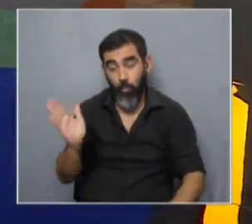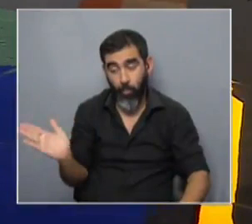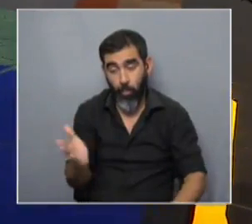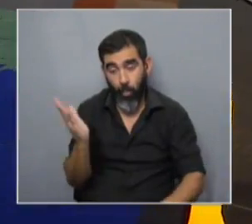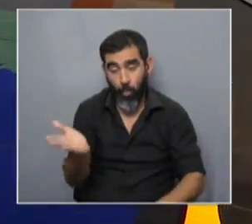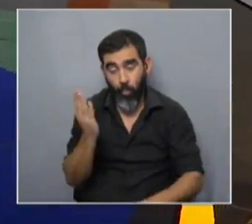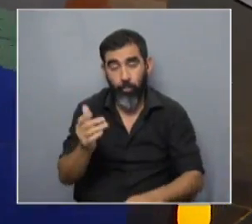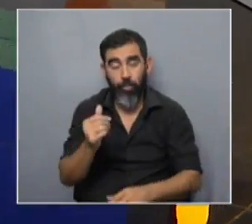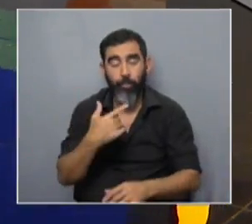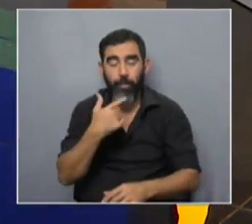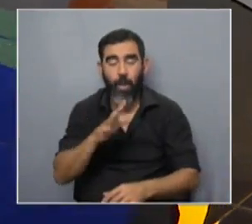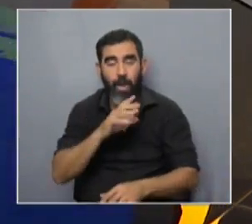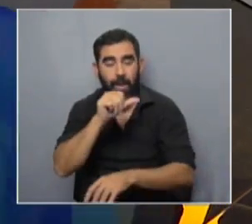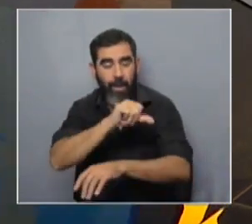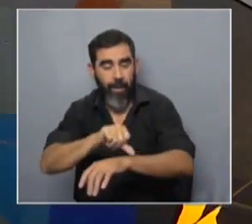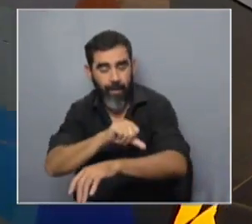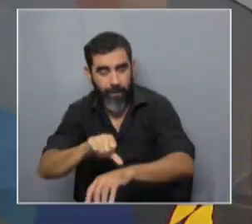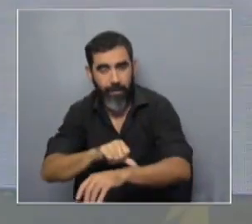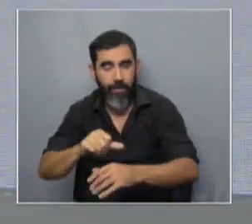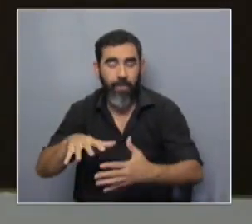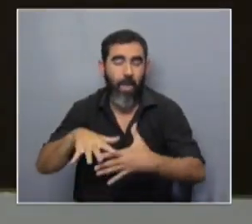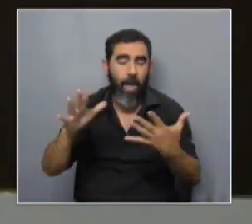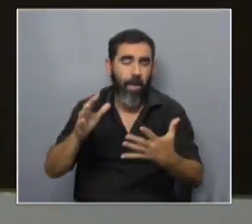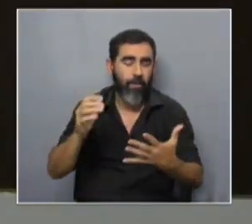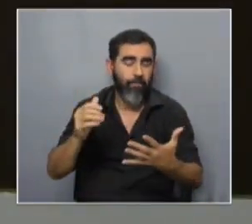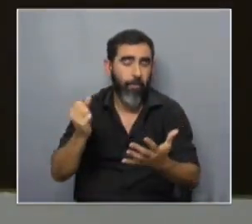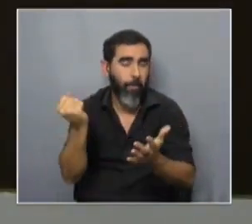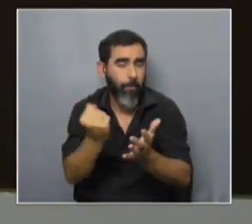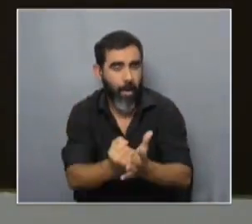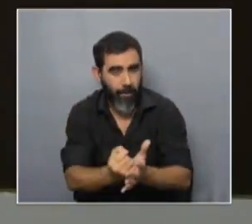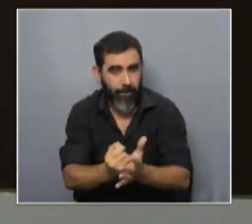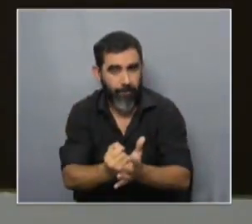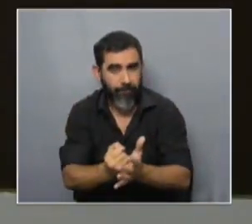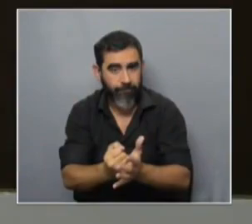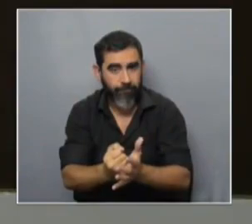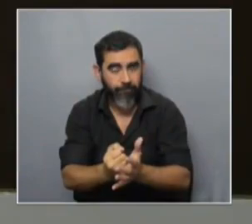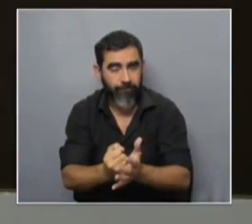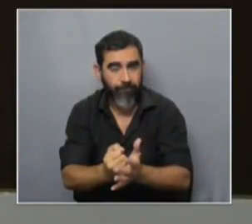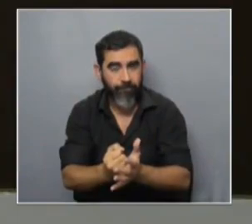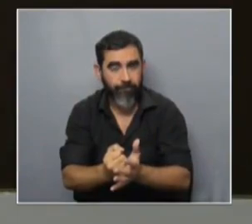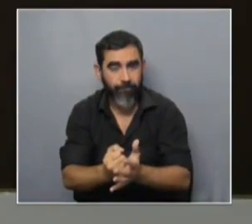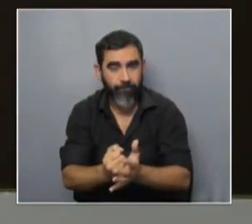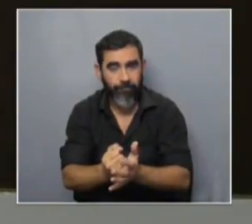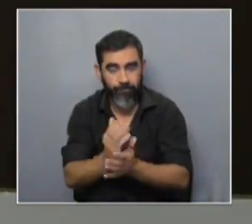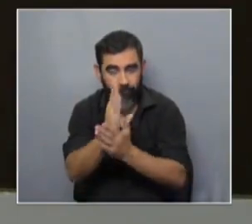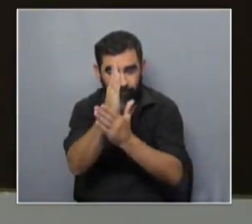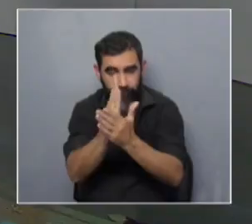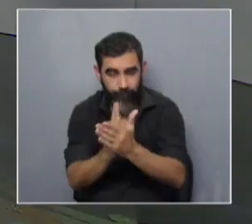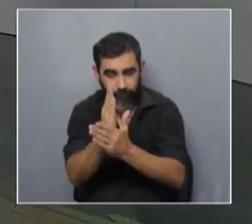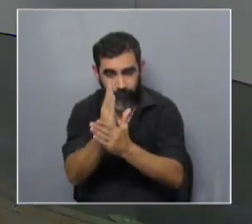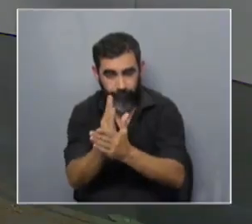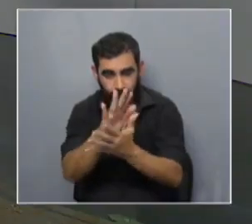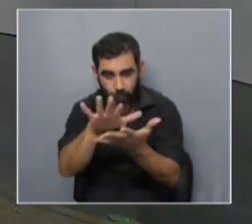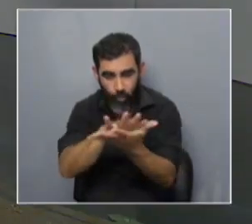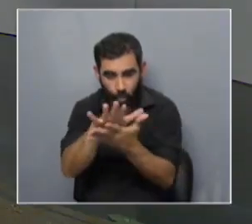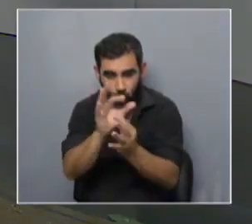herida o una marca o pone, utilizando el símil del texto, pone el cursor en un determinado